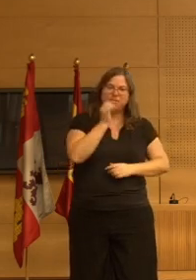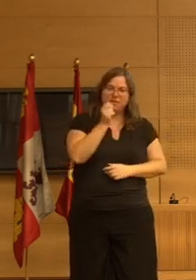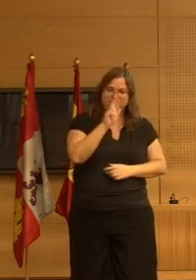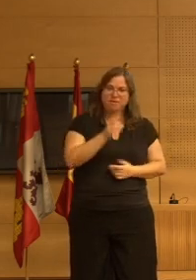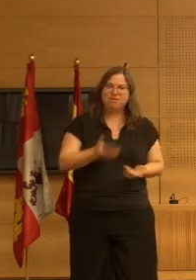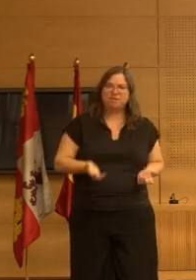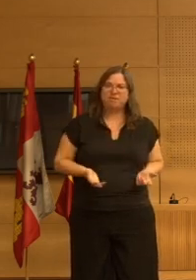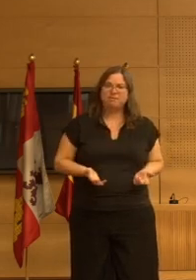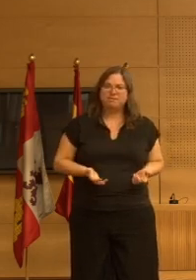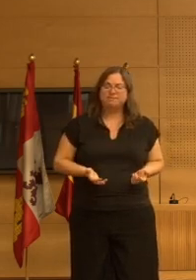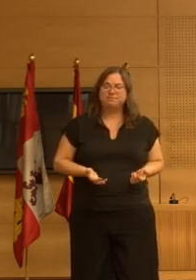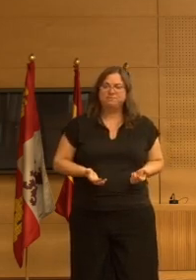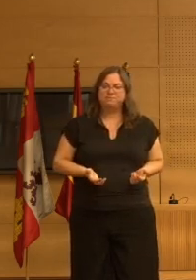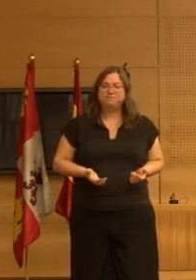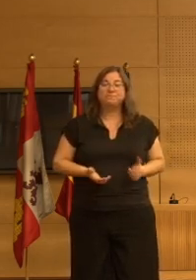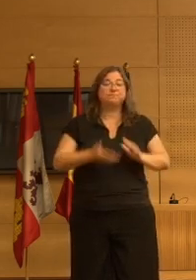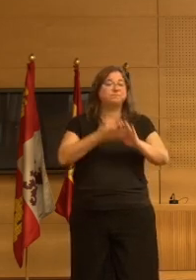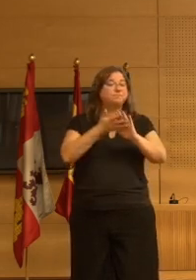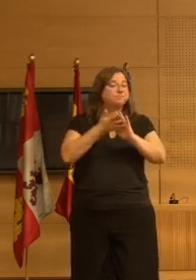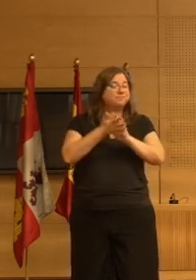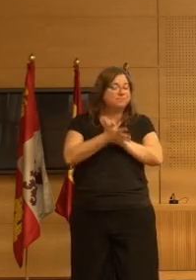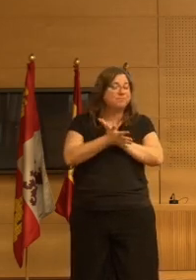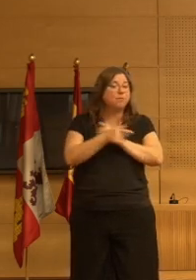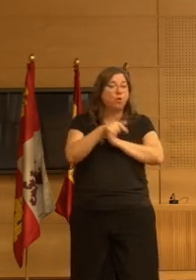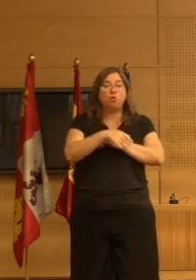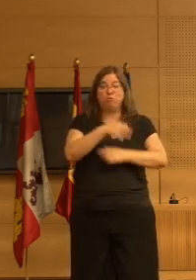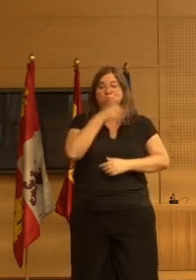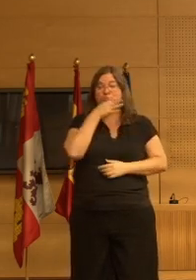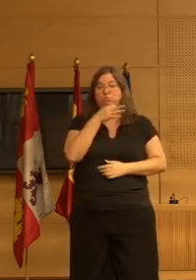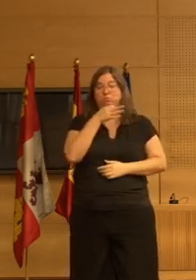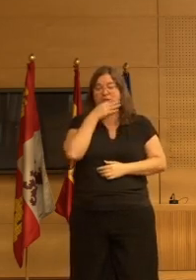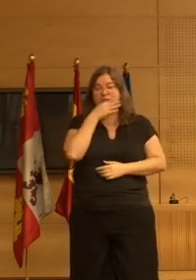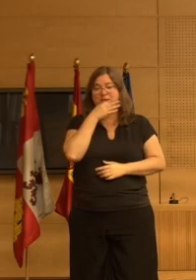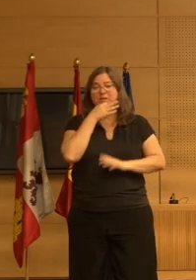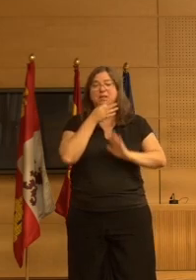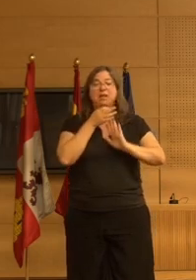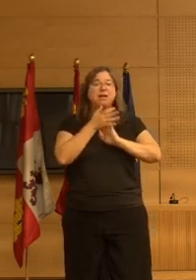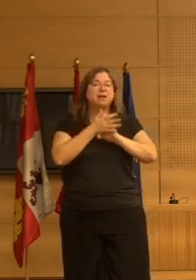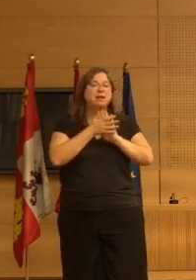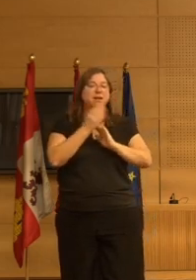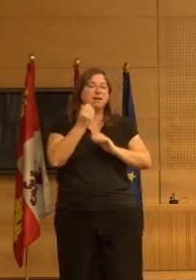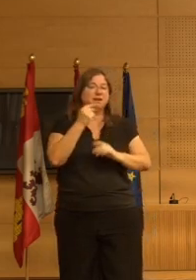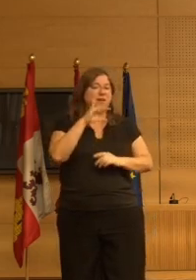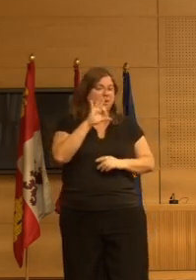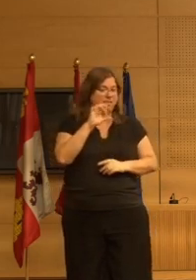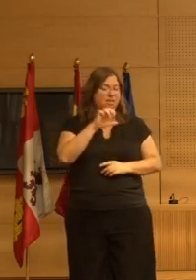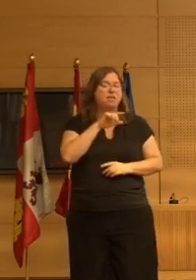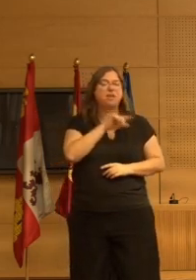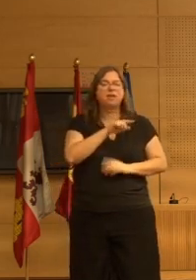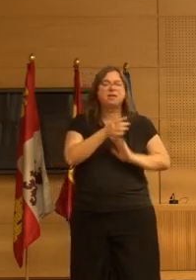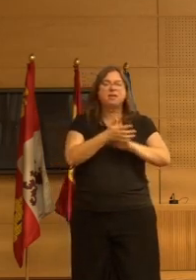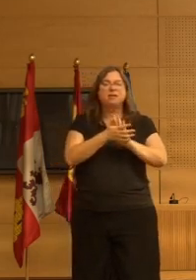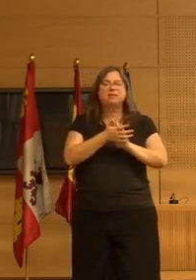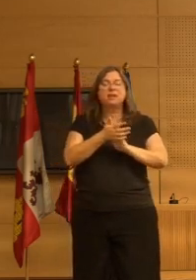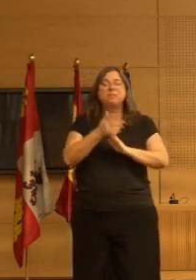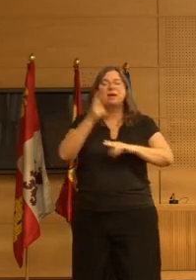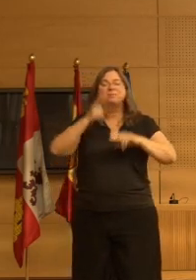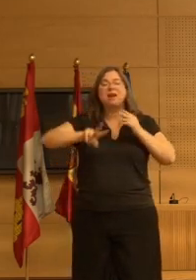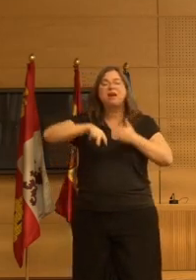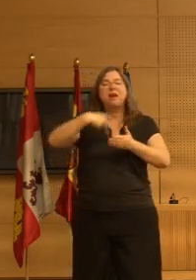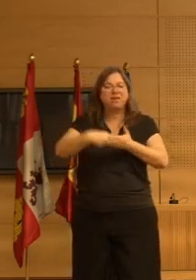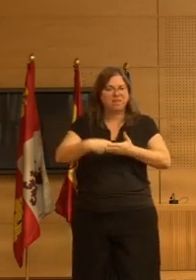Javier o sea porque esta tarde nos va a hablar Clemens Becker sobre prevención de caídas